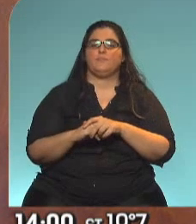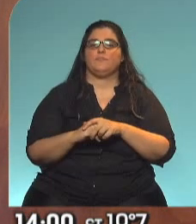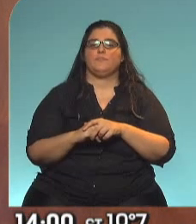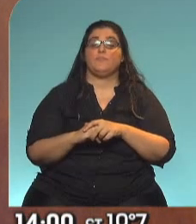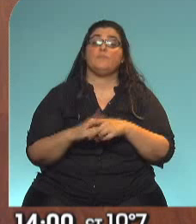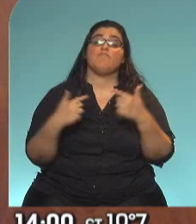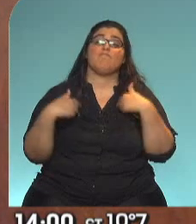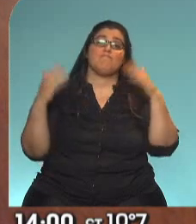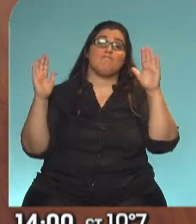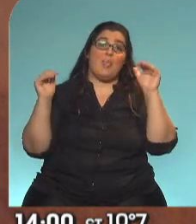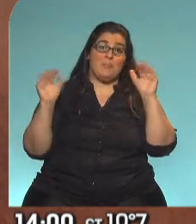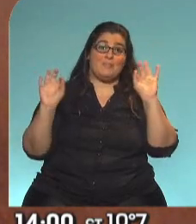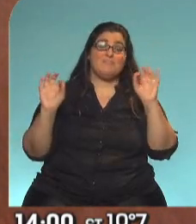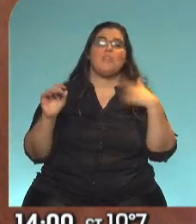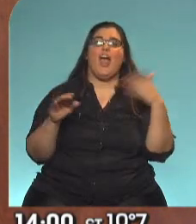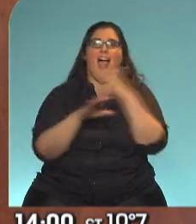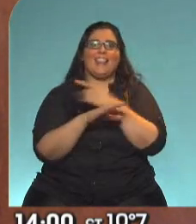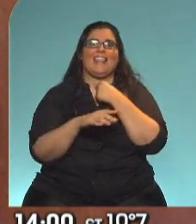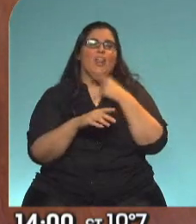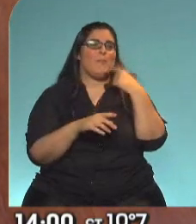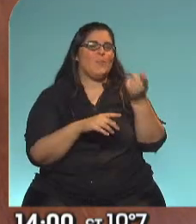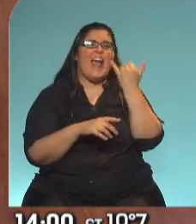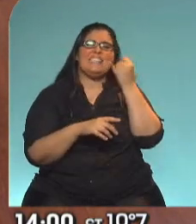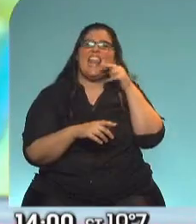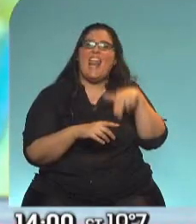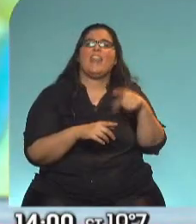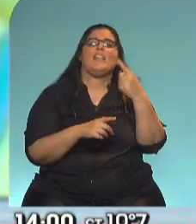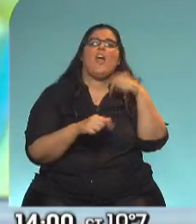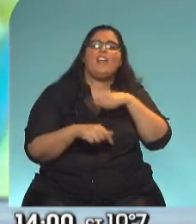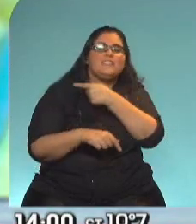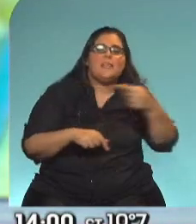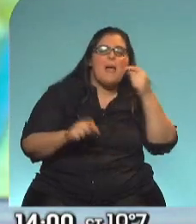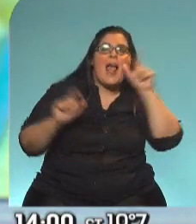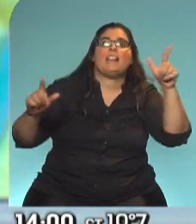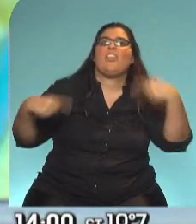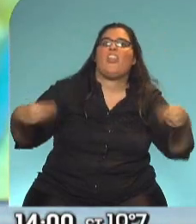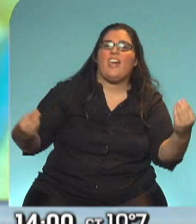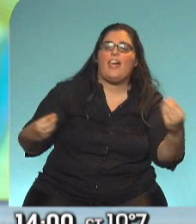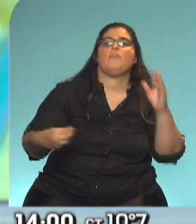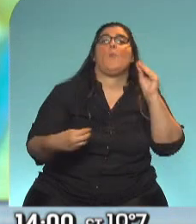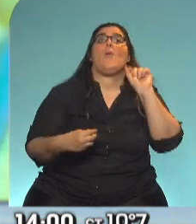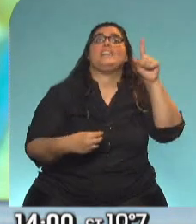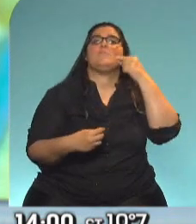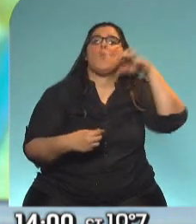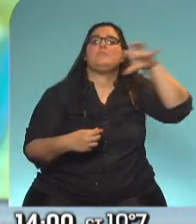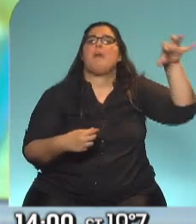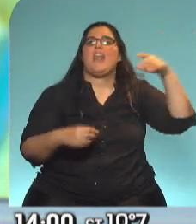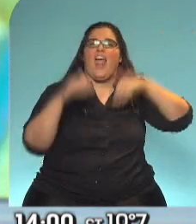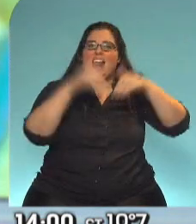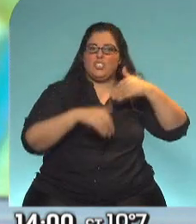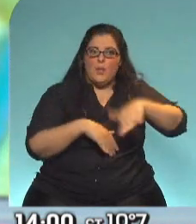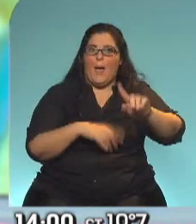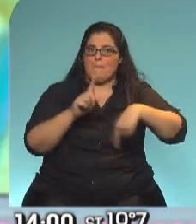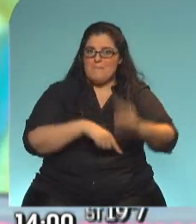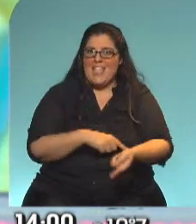Antes de despedirnos le vamos a preguntar a Xelena Oliva a qué hay que prestarle atención esta semana. Vamos a prestarle atención a las elecciones municipales en Brasil el día de mañana que